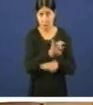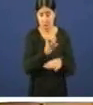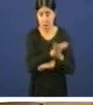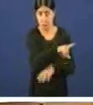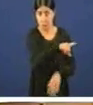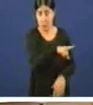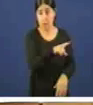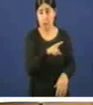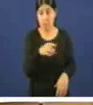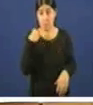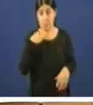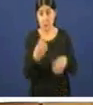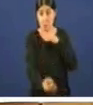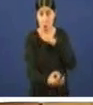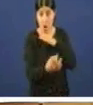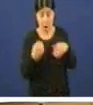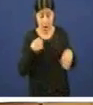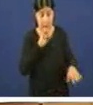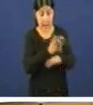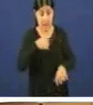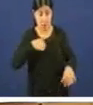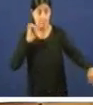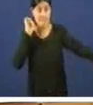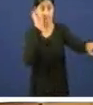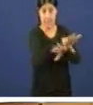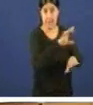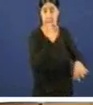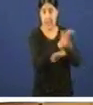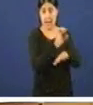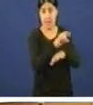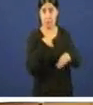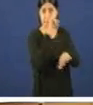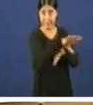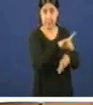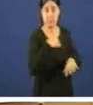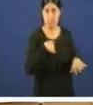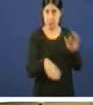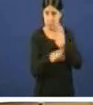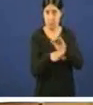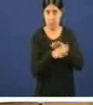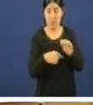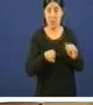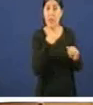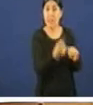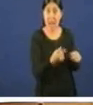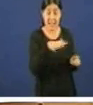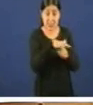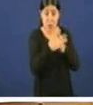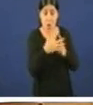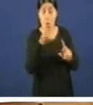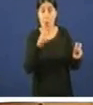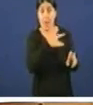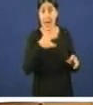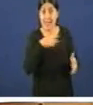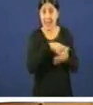na carta que este portavoz enviou e comezaba coa destimado Pedro cousa que manteño dicía lle a situación de nova caixa galicia